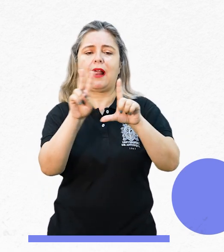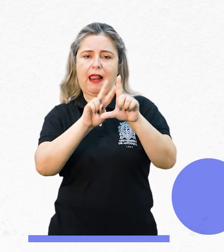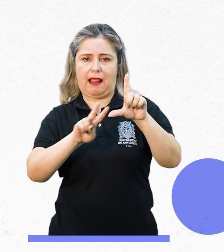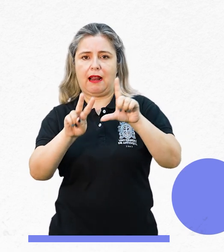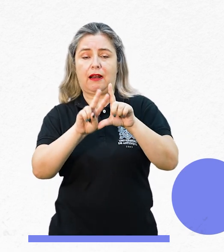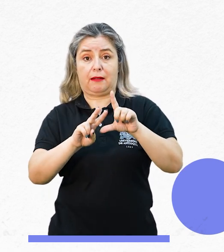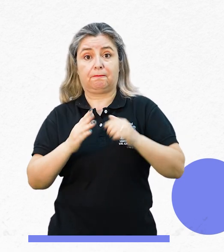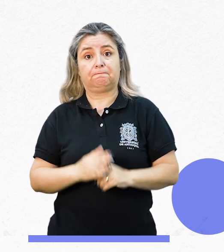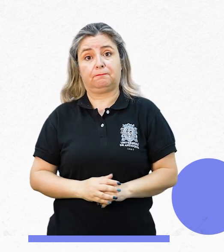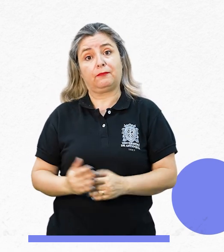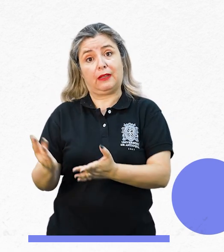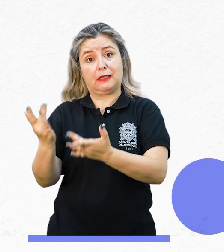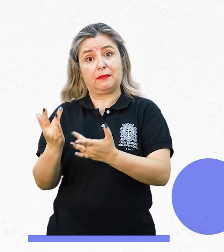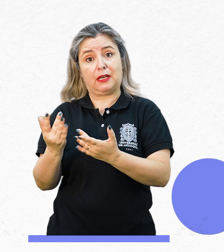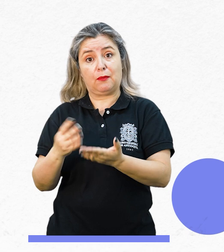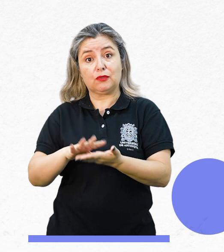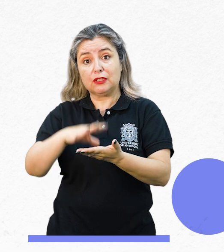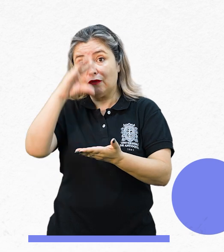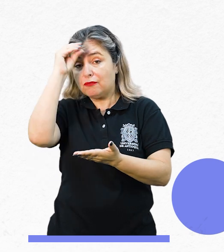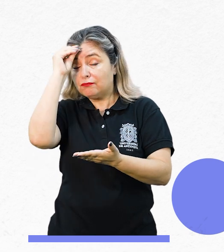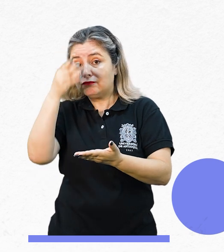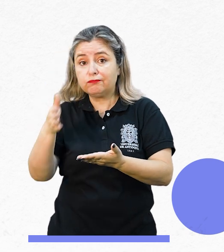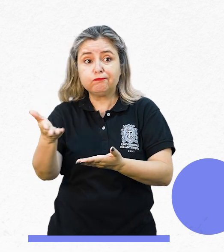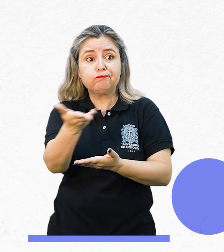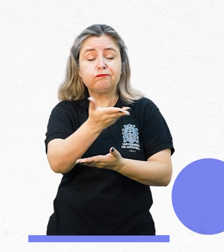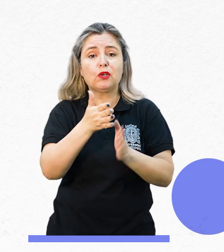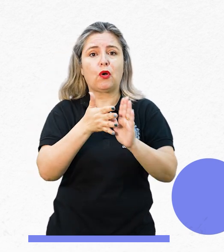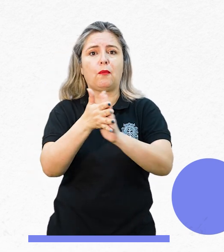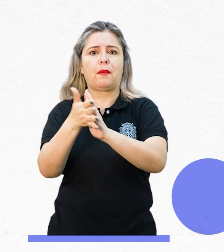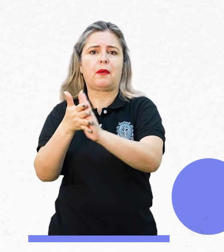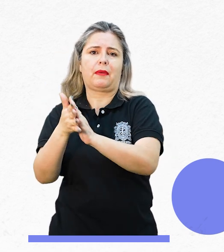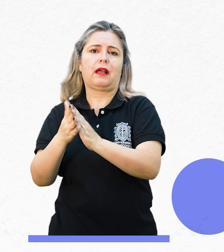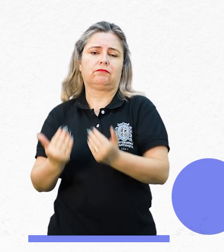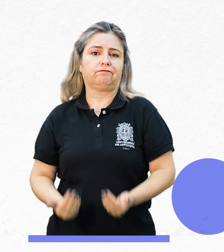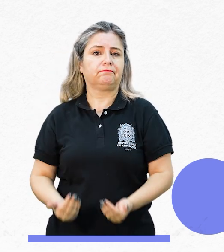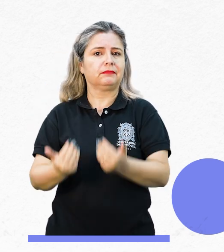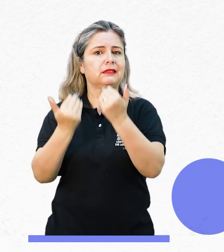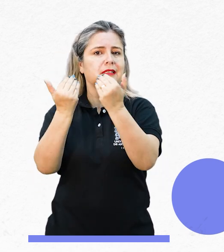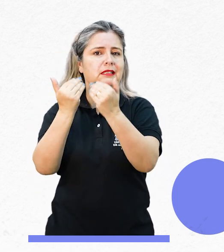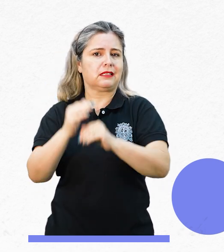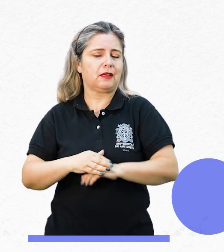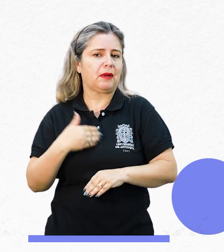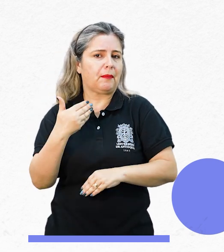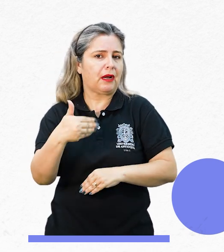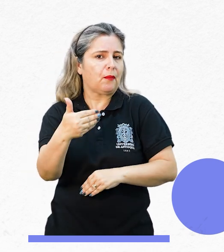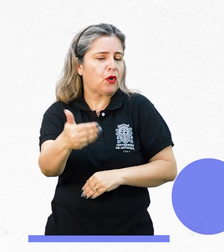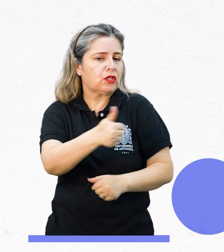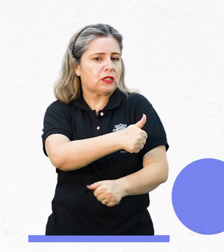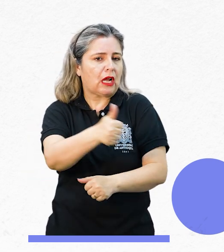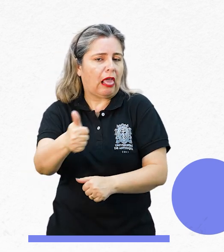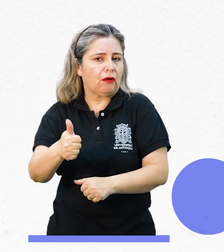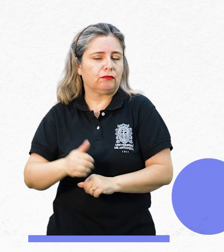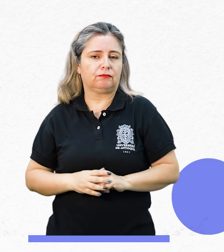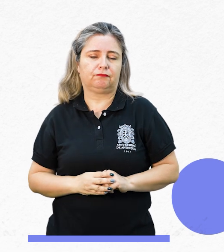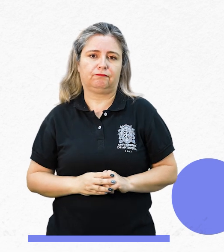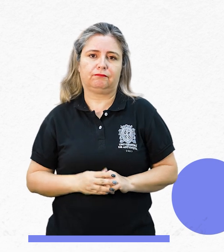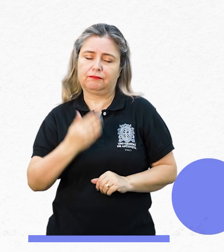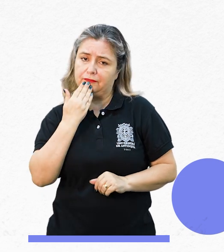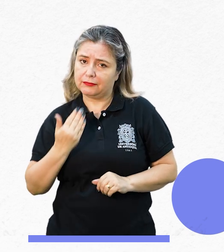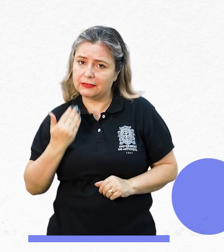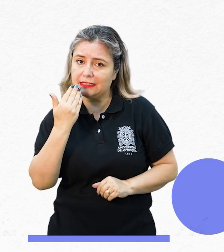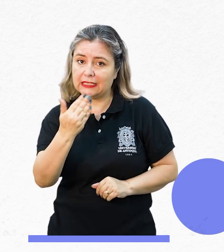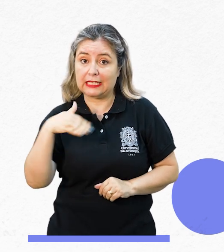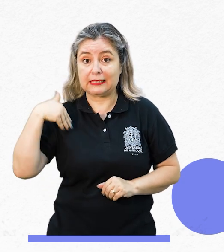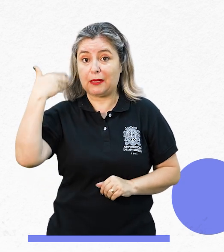pantalla. Esperamos que esta información sea de utilidad y sirva para sus procesos de aprendizaje. Muchas